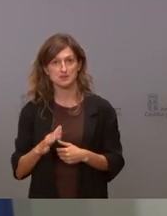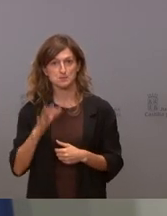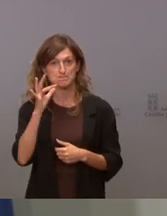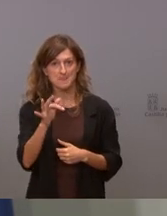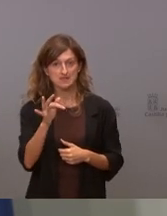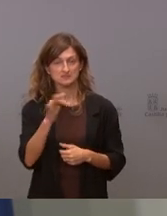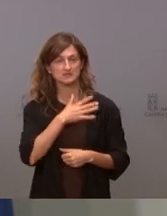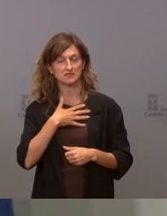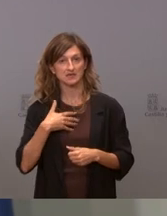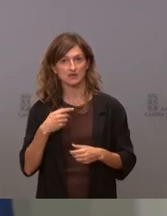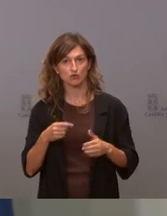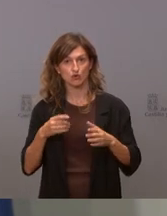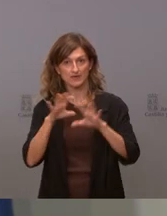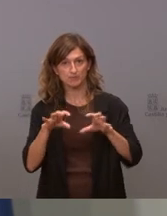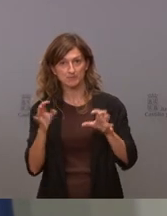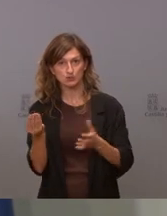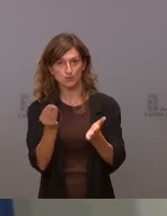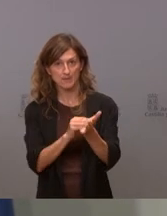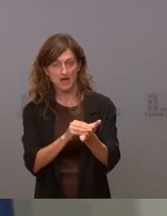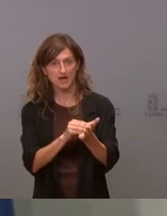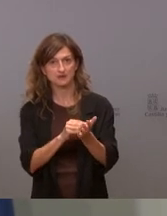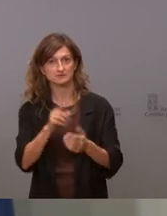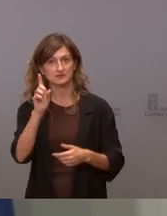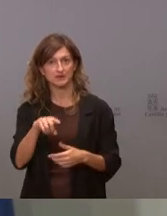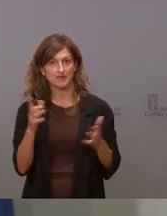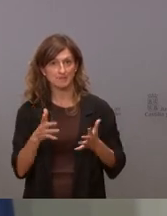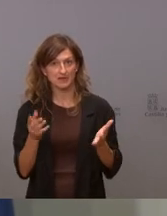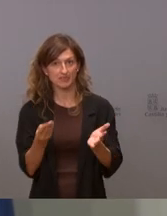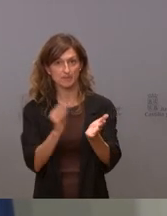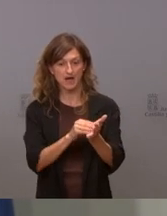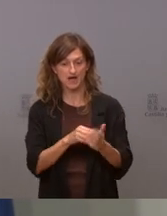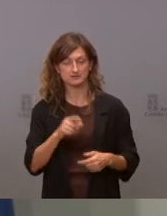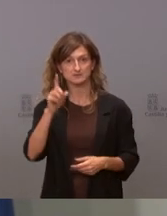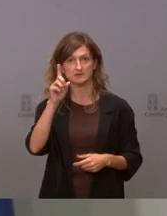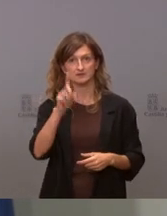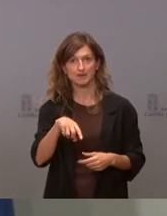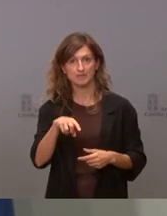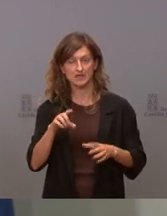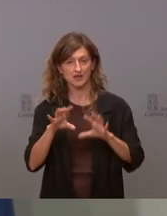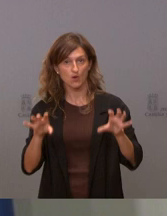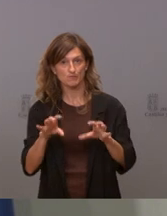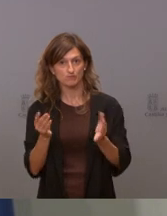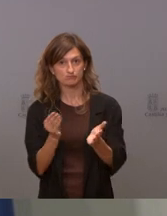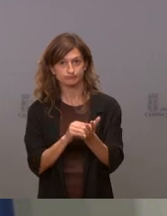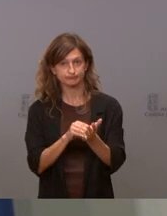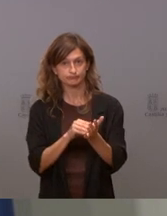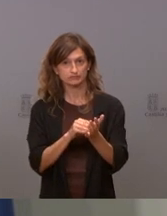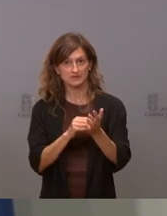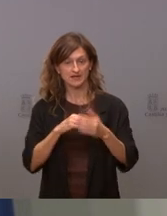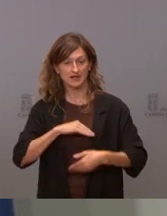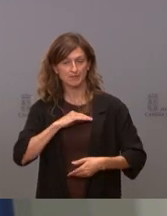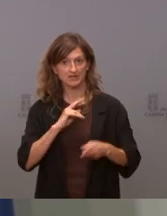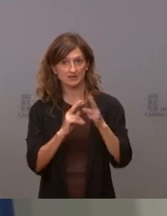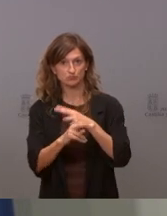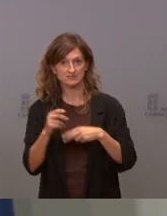vamos a aumentar la dotación, vamos a aumentar la dotación de emergencias, vamos a aumentar la dotación en la capacidad resolutiva de